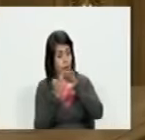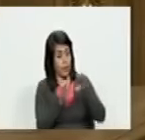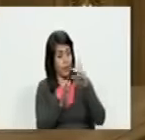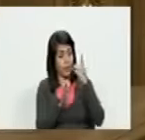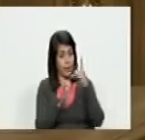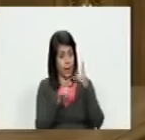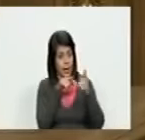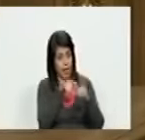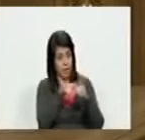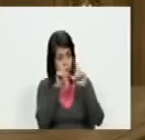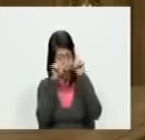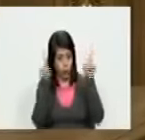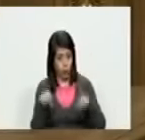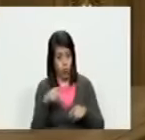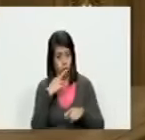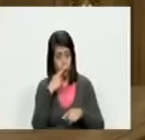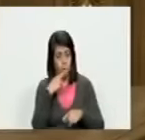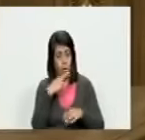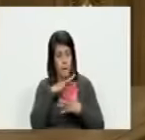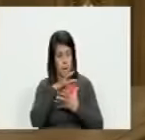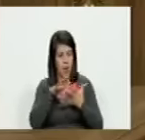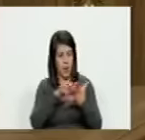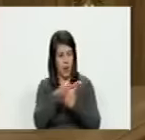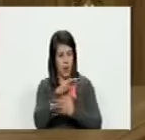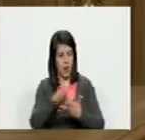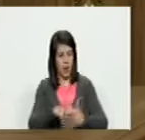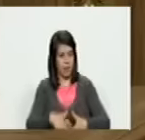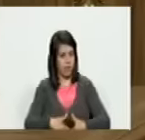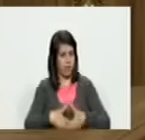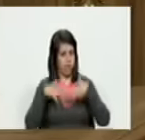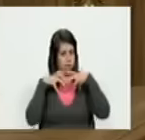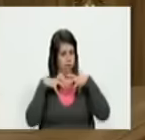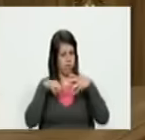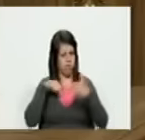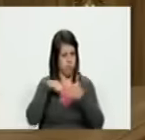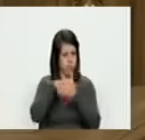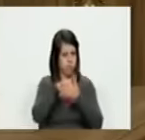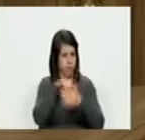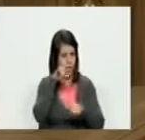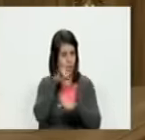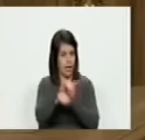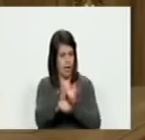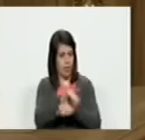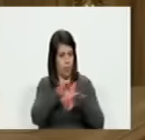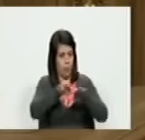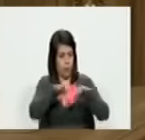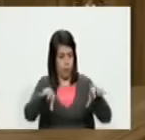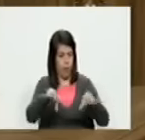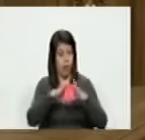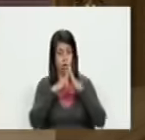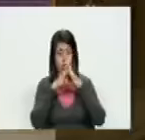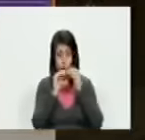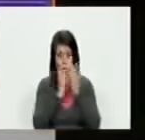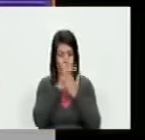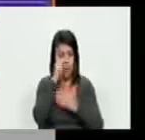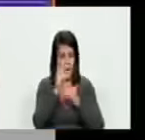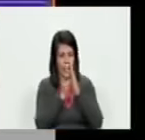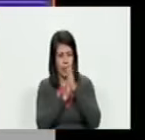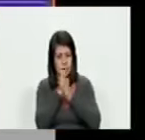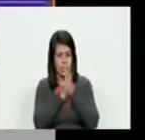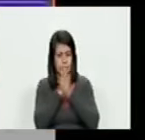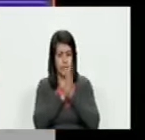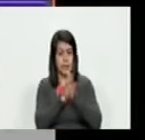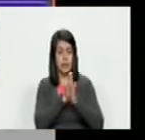derecho que está en el recuadro rojo cuando vamos hacia el conflicto nosotros saboteamos engañamos dividimos todas las operaciones conjuntas y